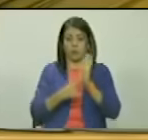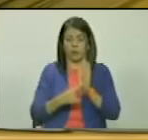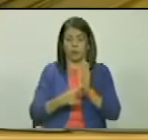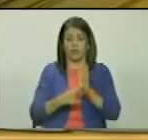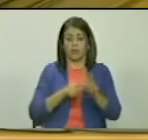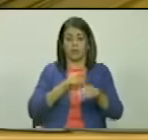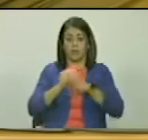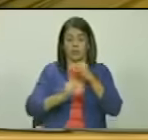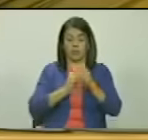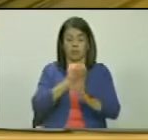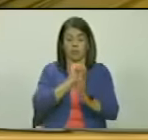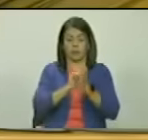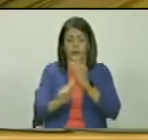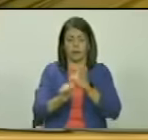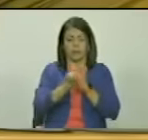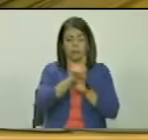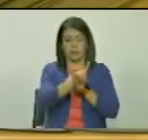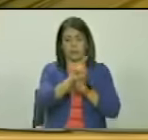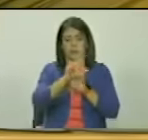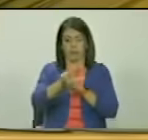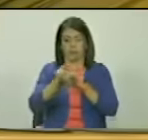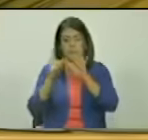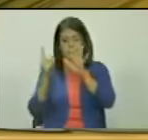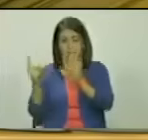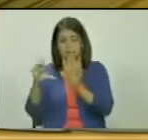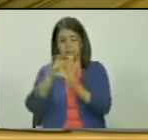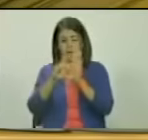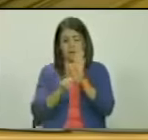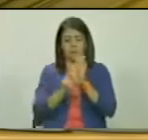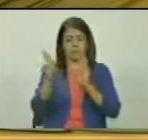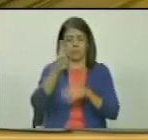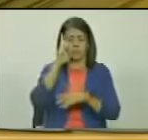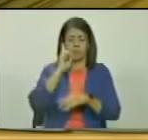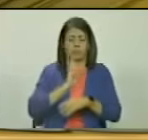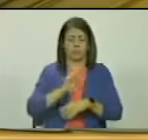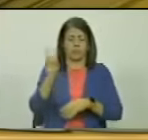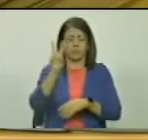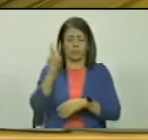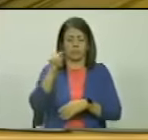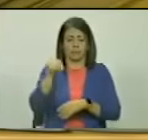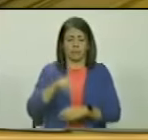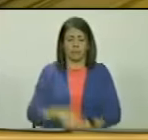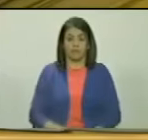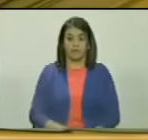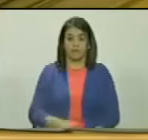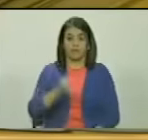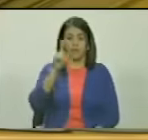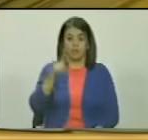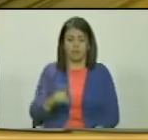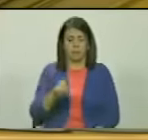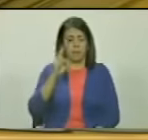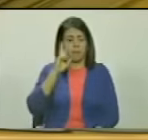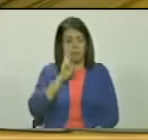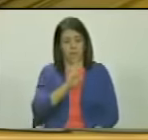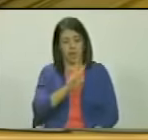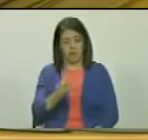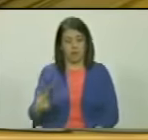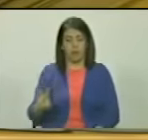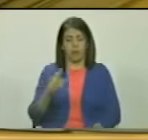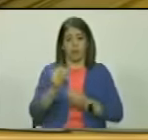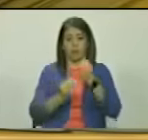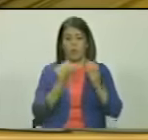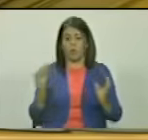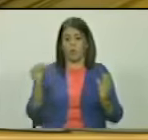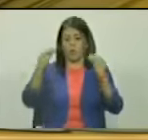de lo dispuesto en el artículo 136 de la Constitución de la República Bolivariana de Venezuela, tomando en cuenta su